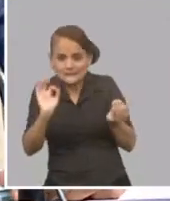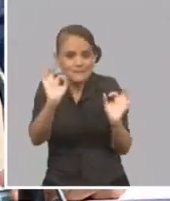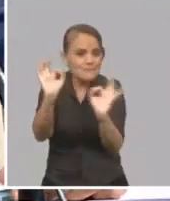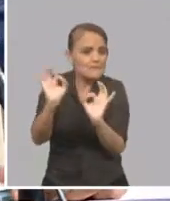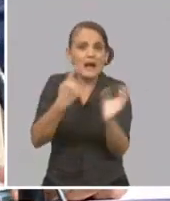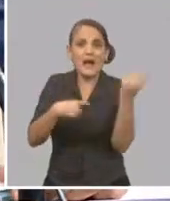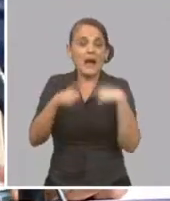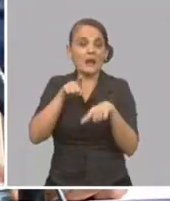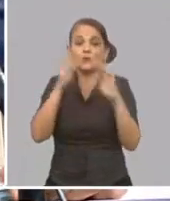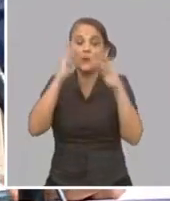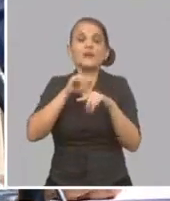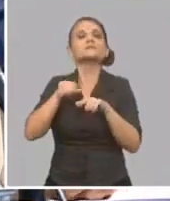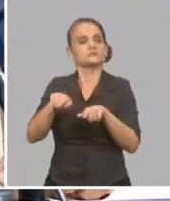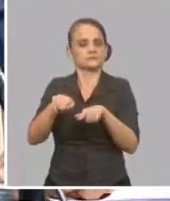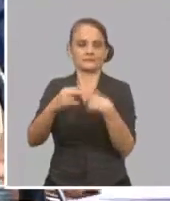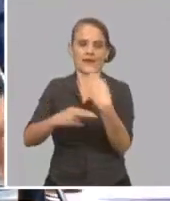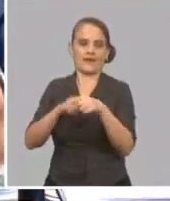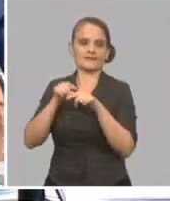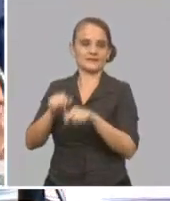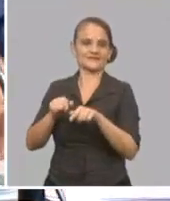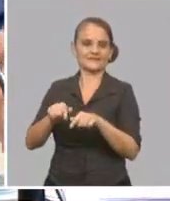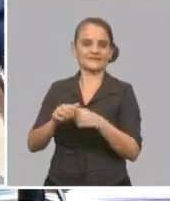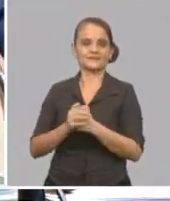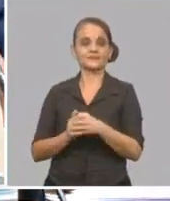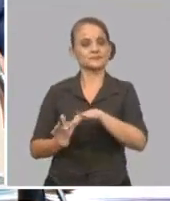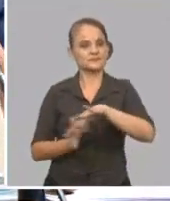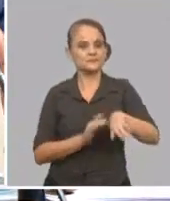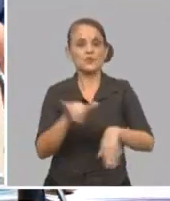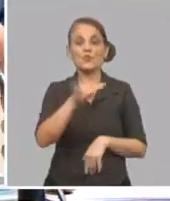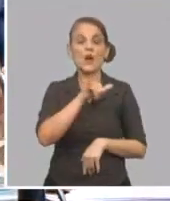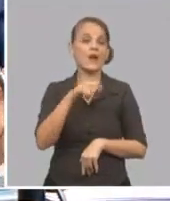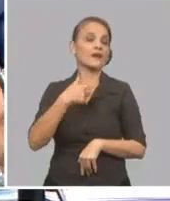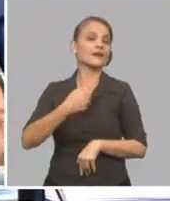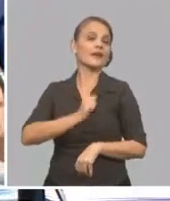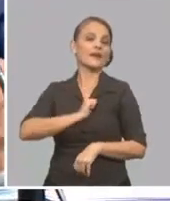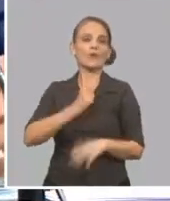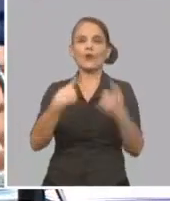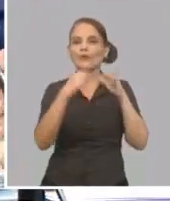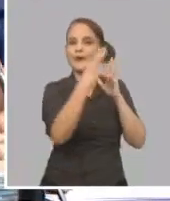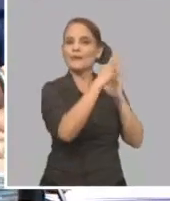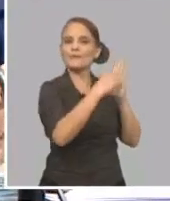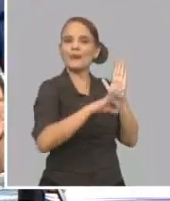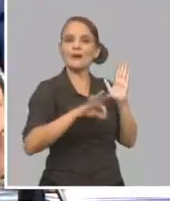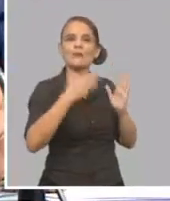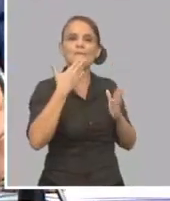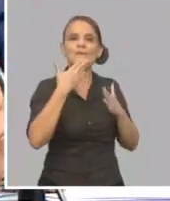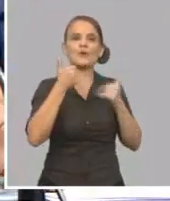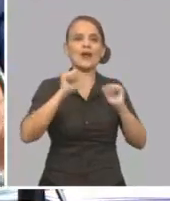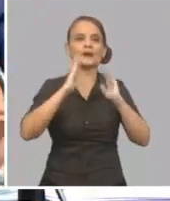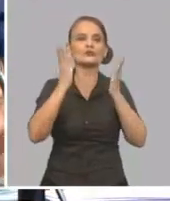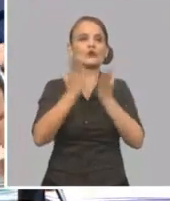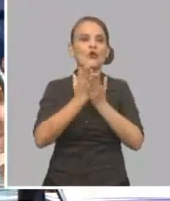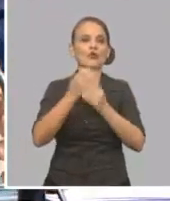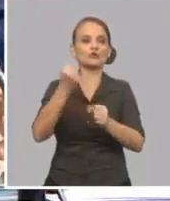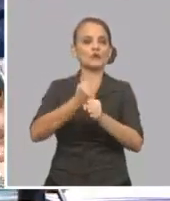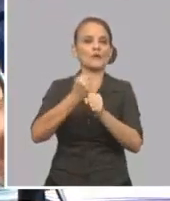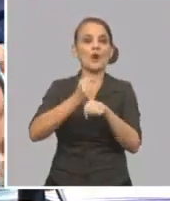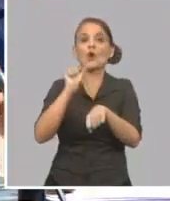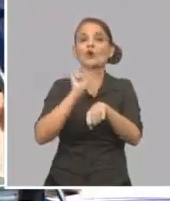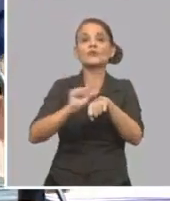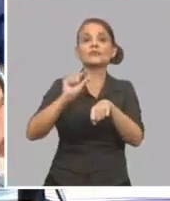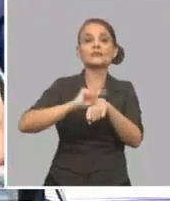piezas de repuesto. Tenemos medidas encaminadas al perfeccionamiento de la actividad de taxi. Tenemos que lograr que en este nuevo